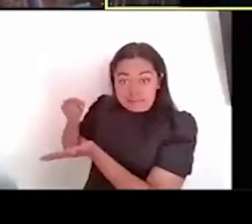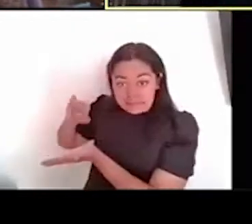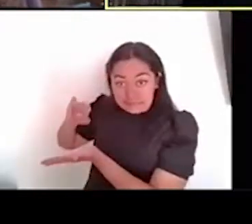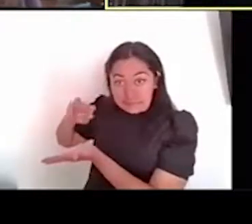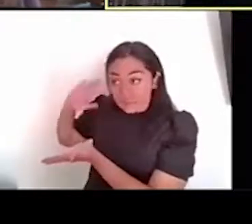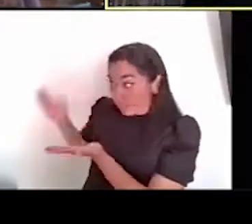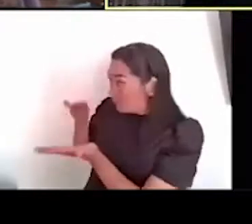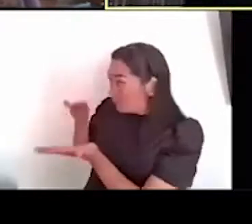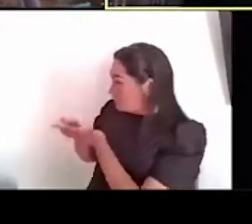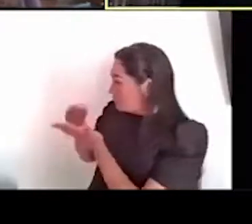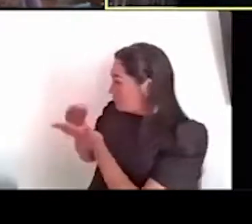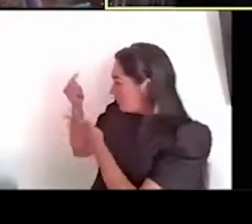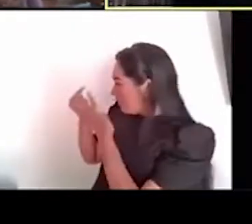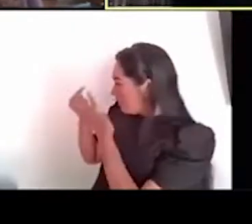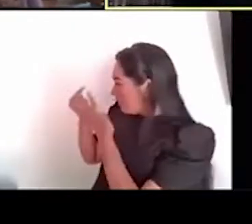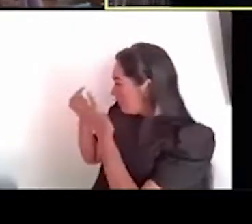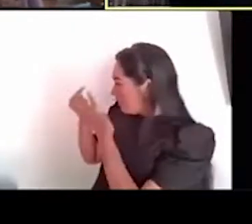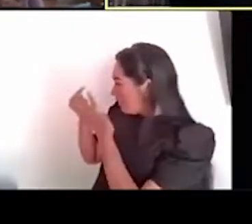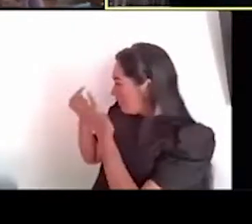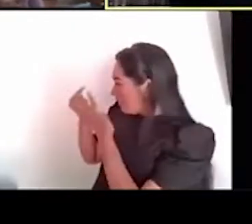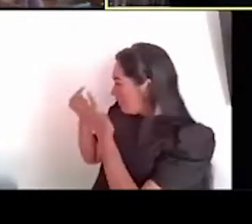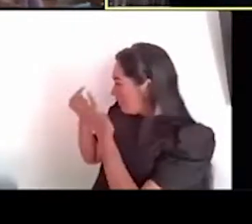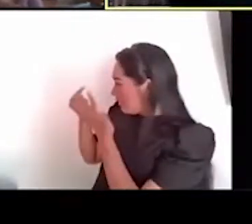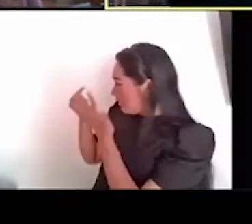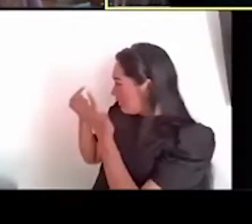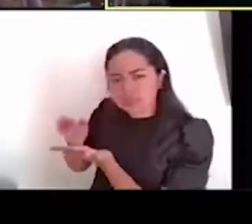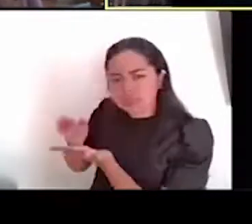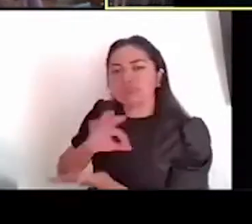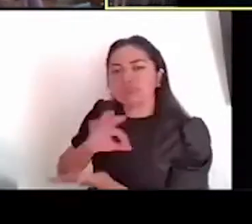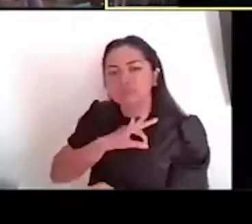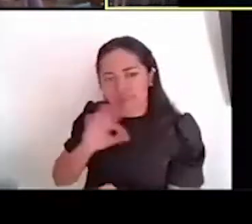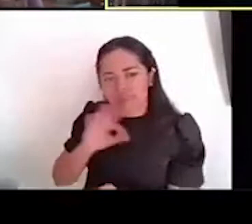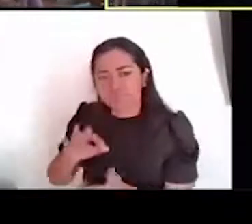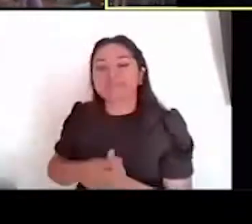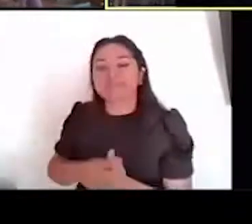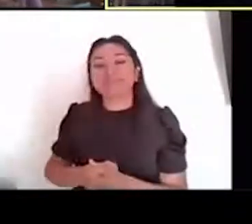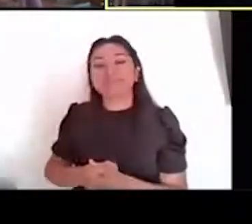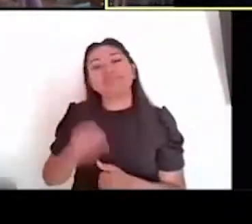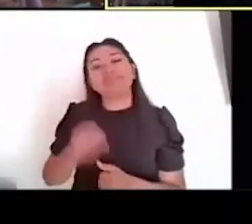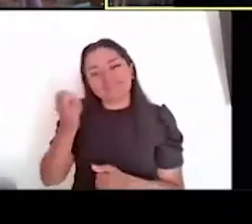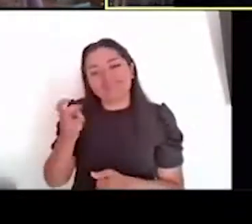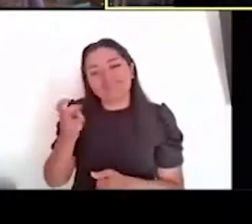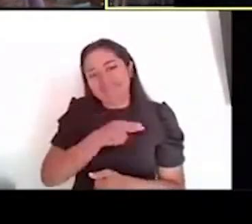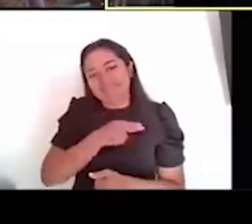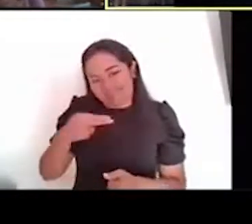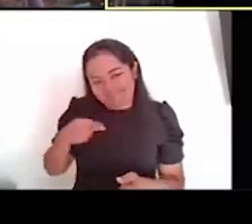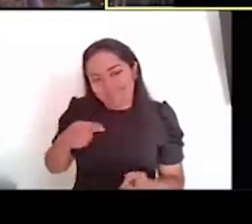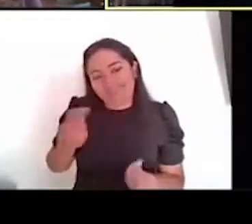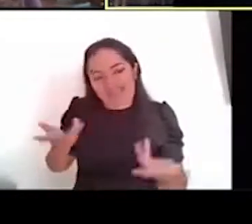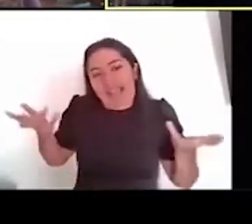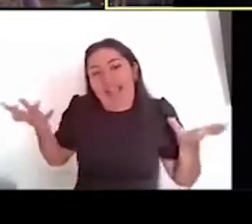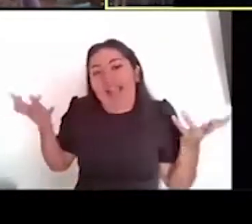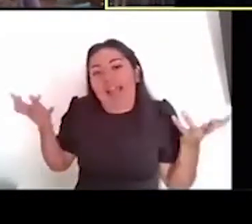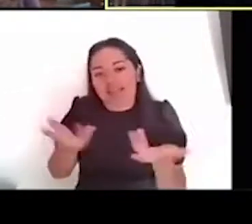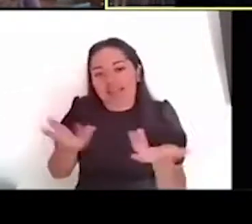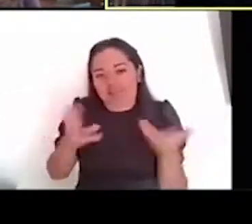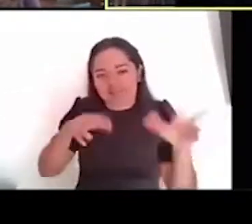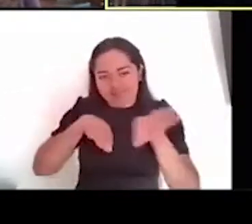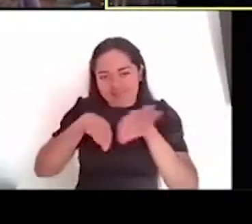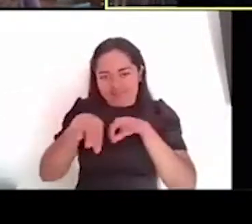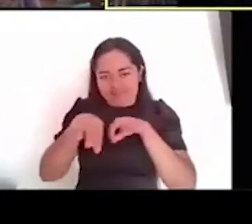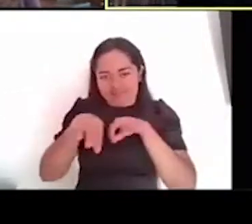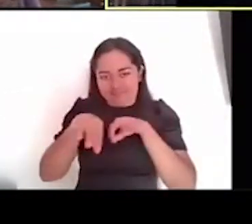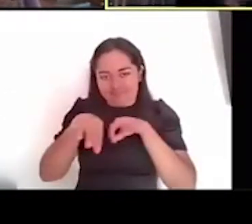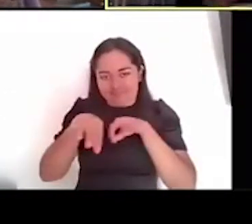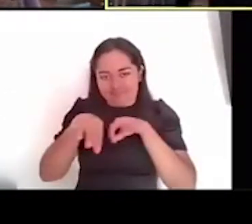intervenir. Entonces, así es como nosotros trabajamos. Ahora, pues, este, el,